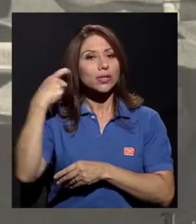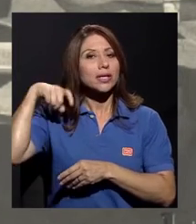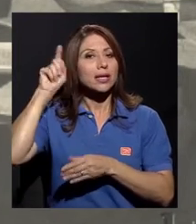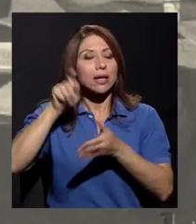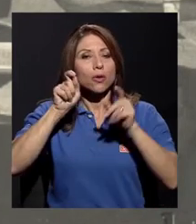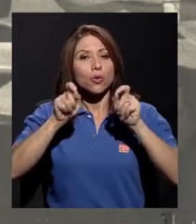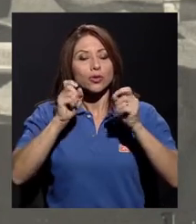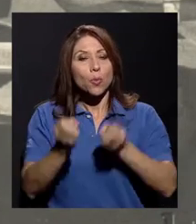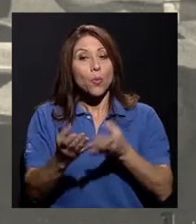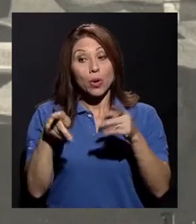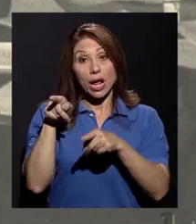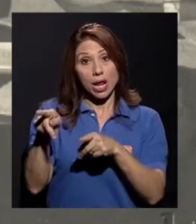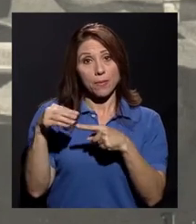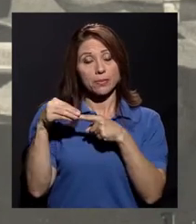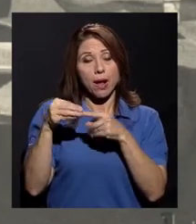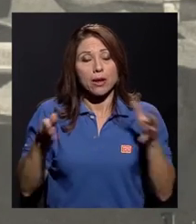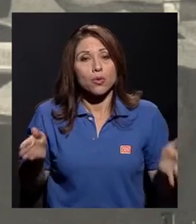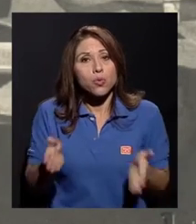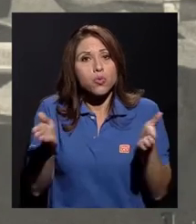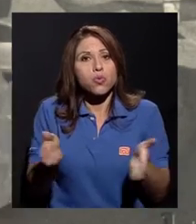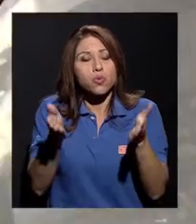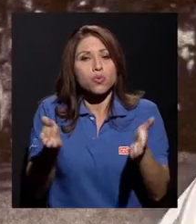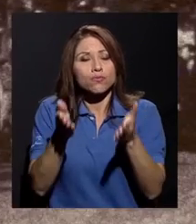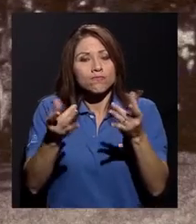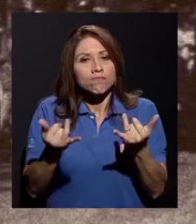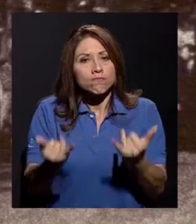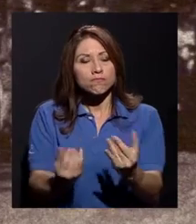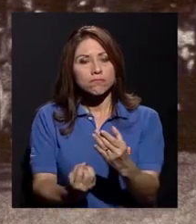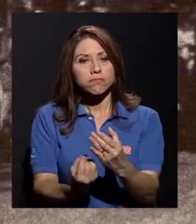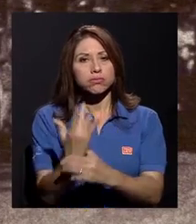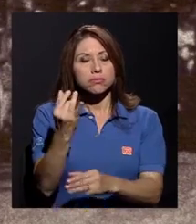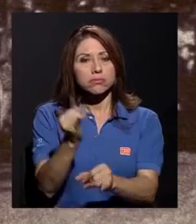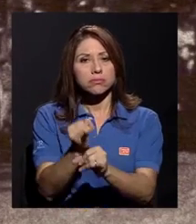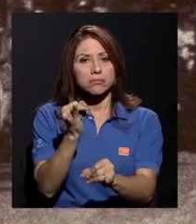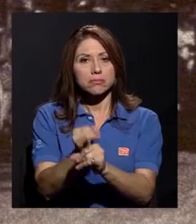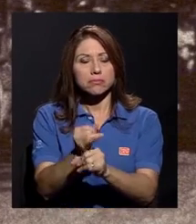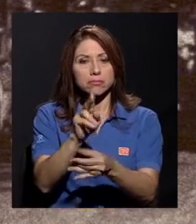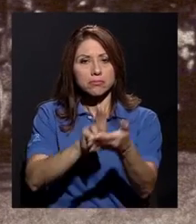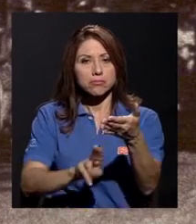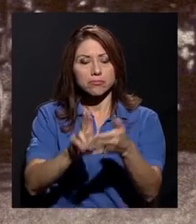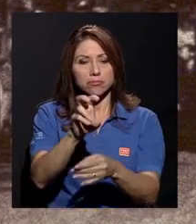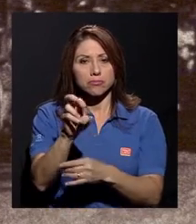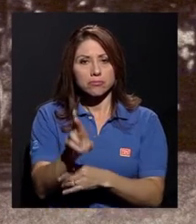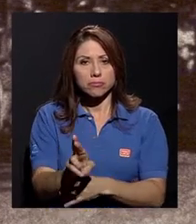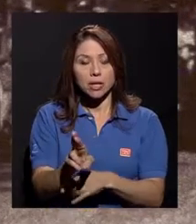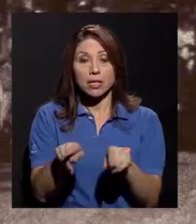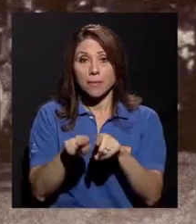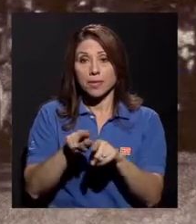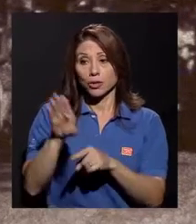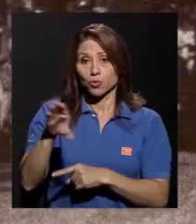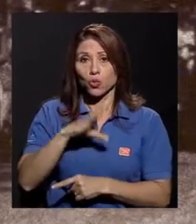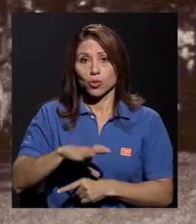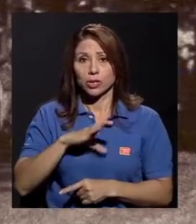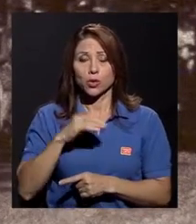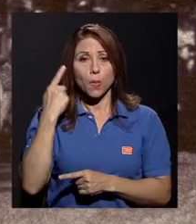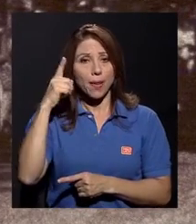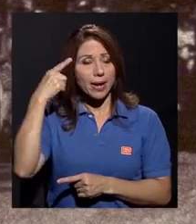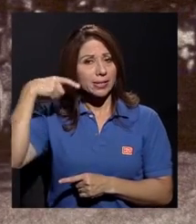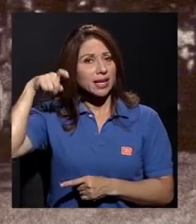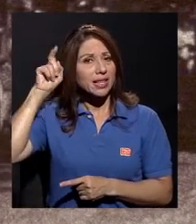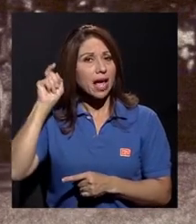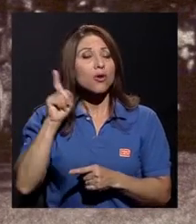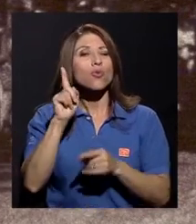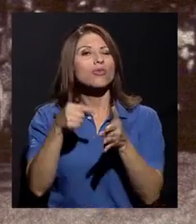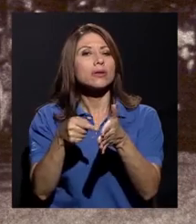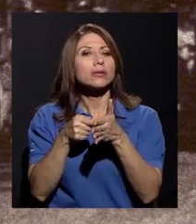principales impulsores de la creación inmediata de la institución. Incluso su condición para ser secretario fue que el